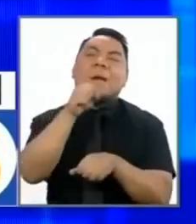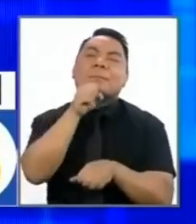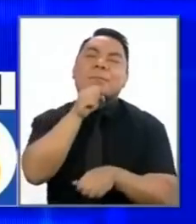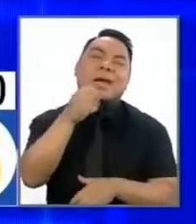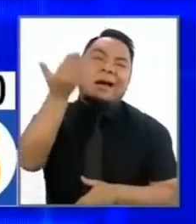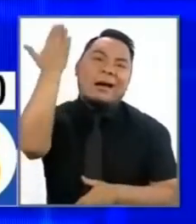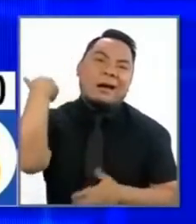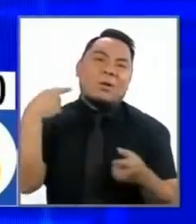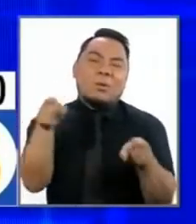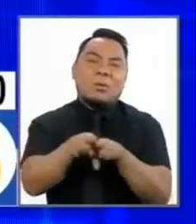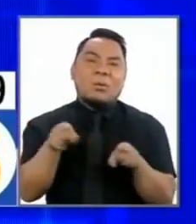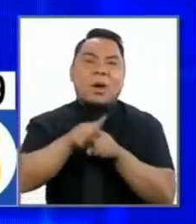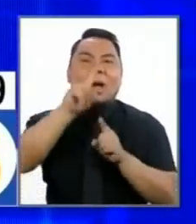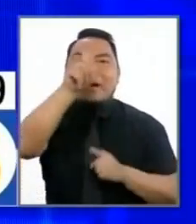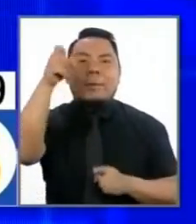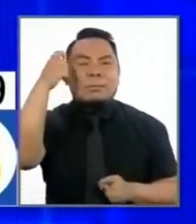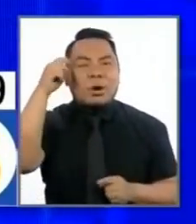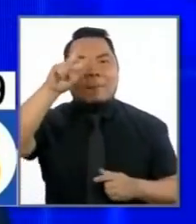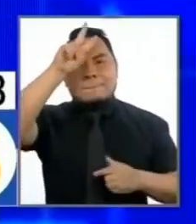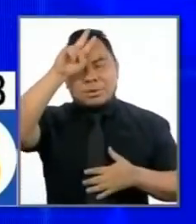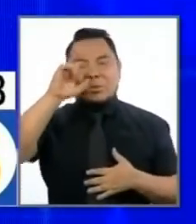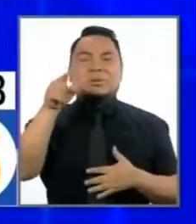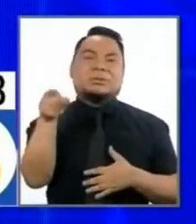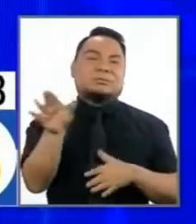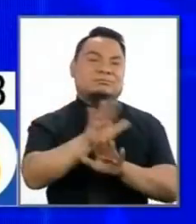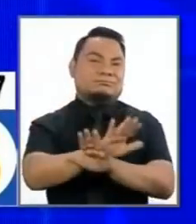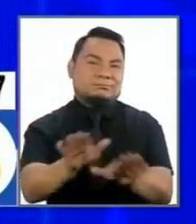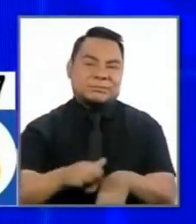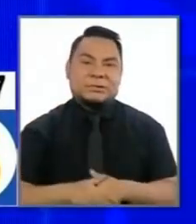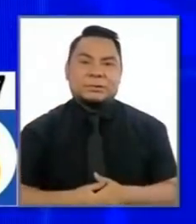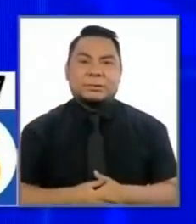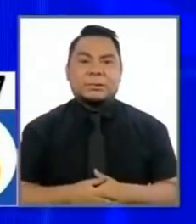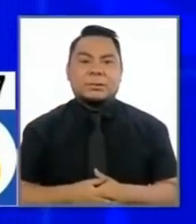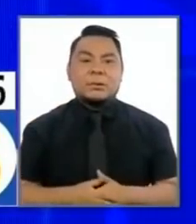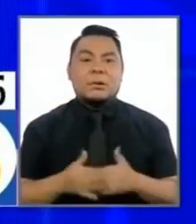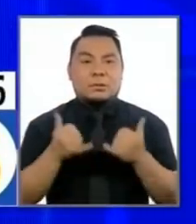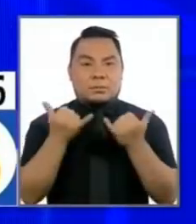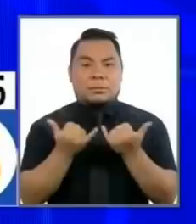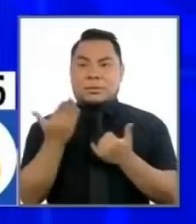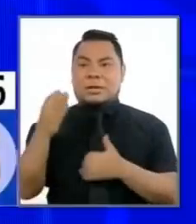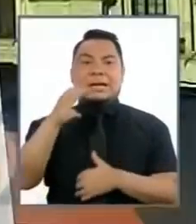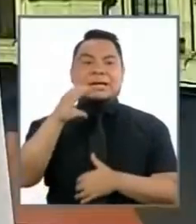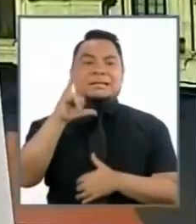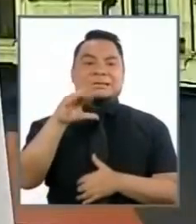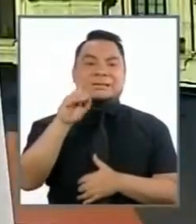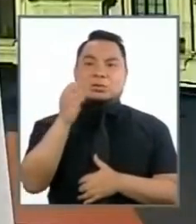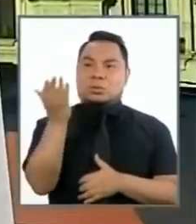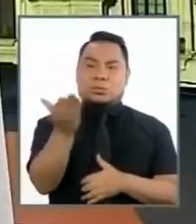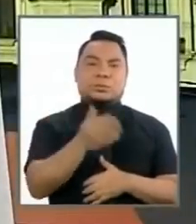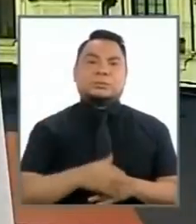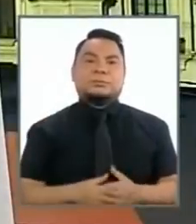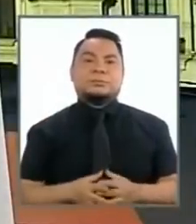vieja de la política peruana vamos con el señor Ciro Galvez